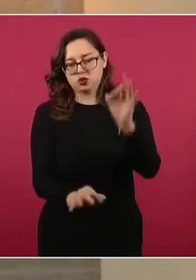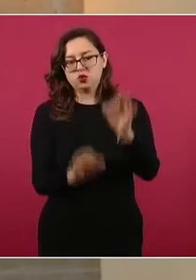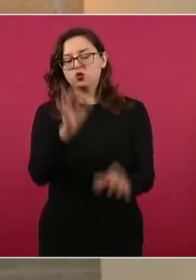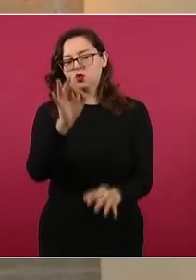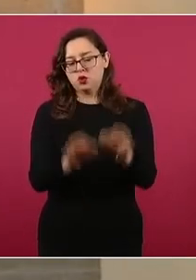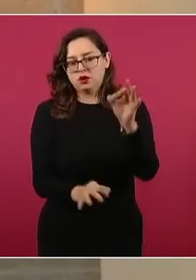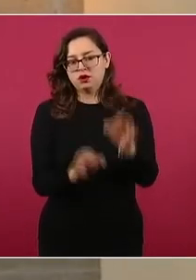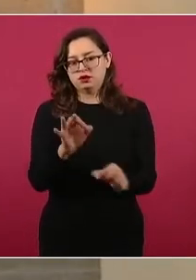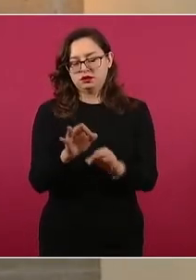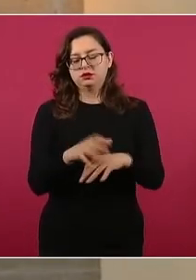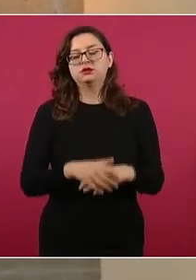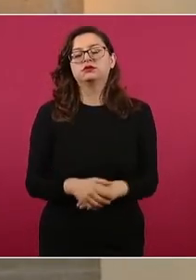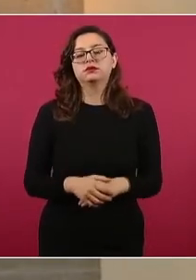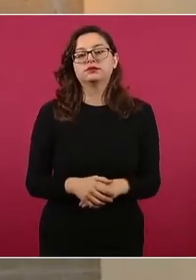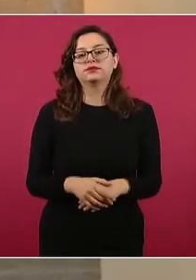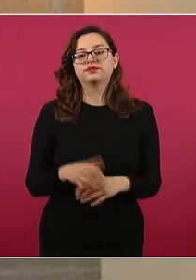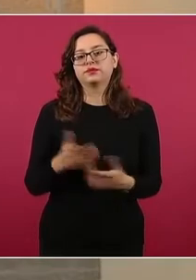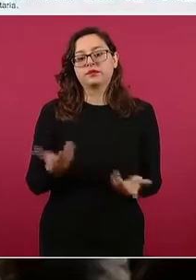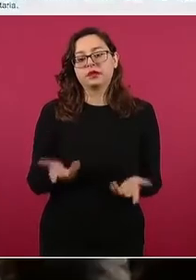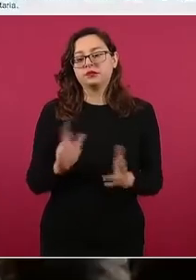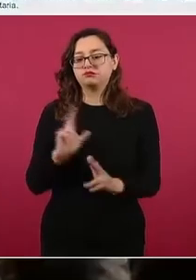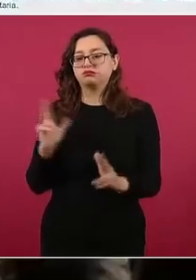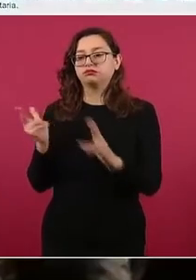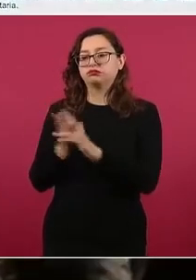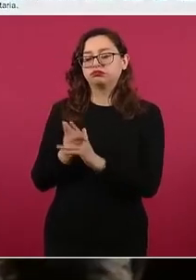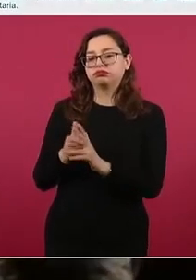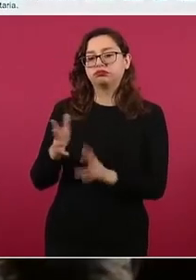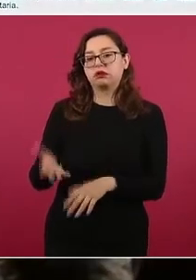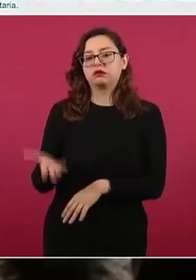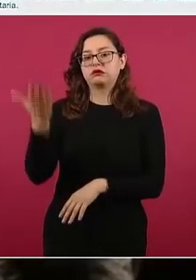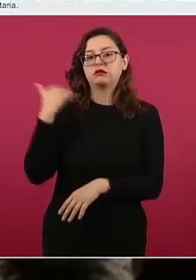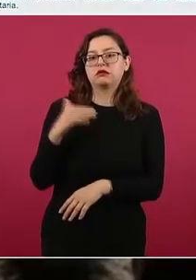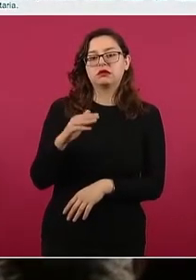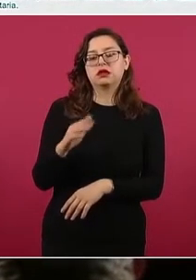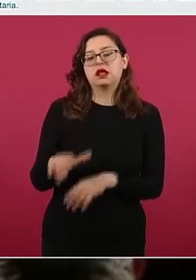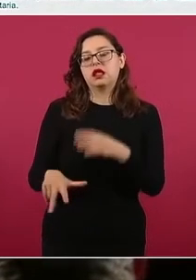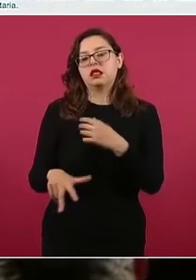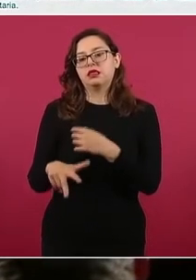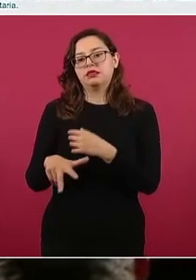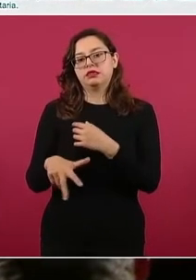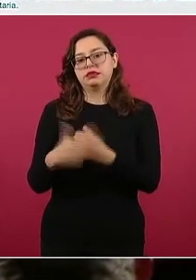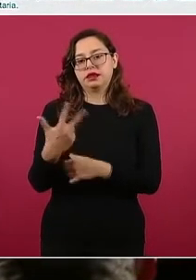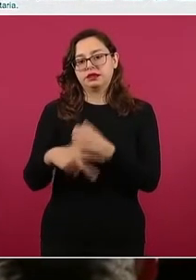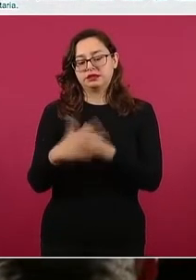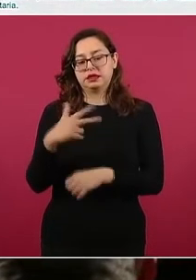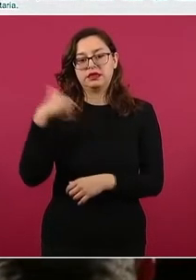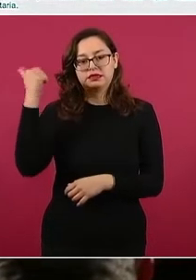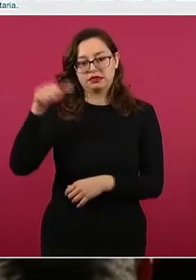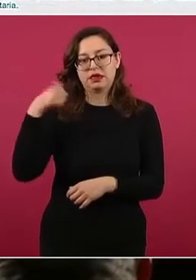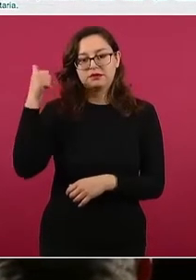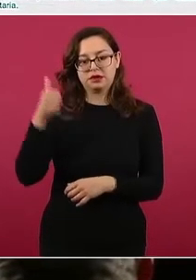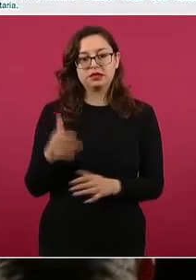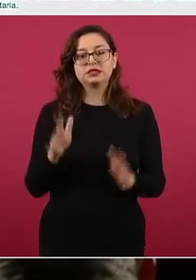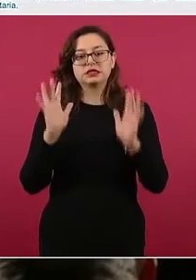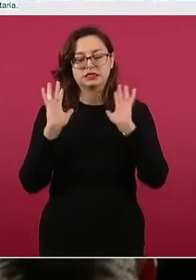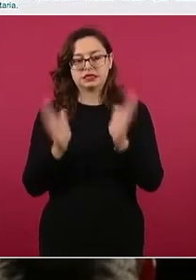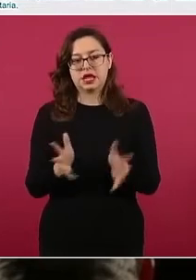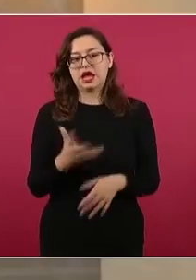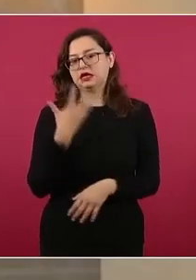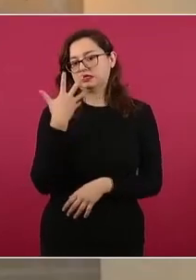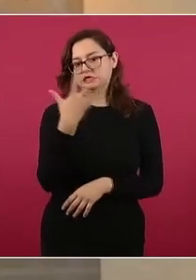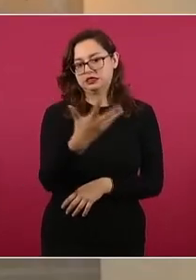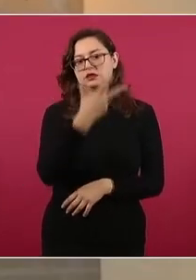13 de abril en el municipio de San Salvador, Huixcolotla, y ya están detenidos los cinco